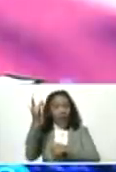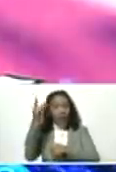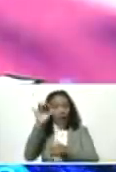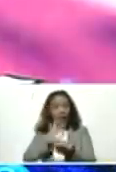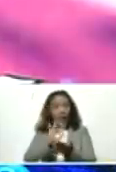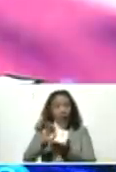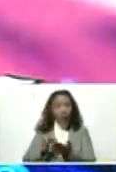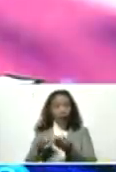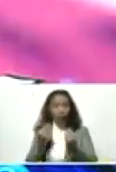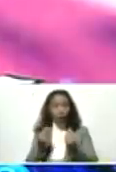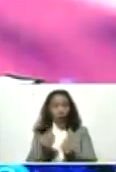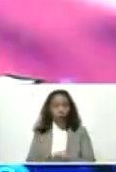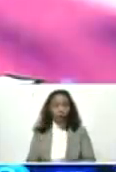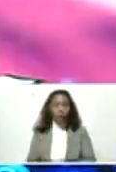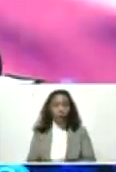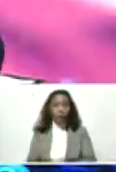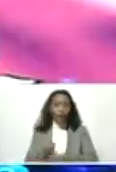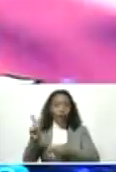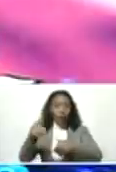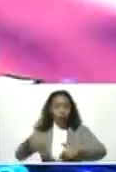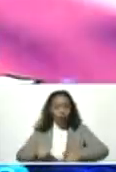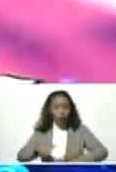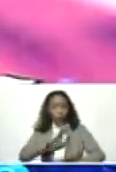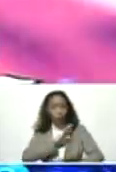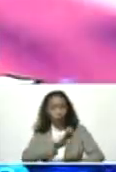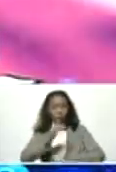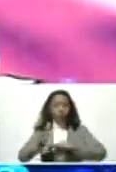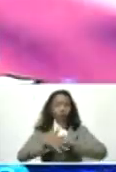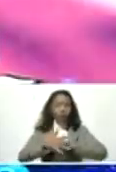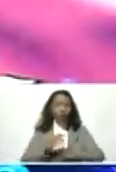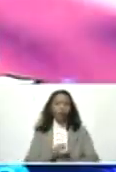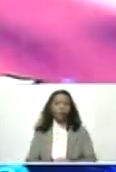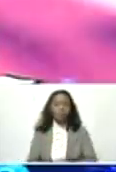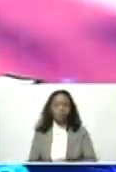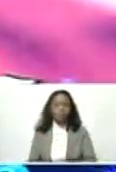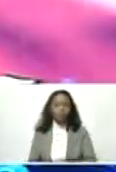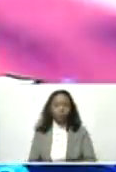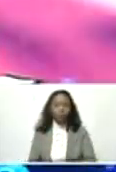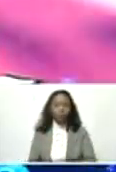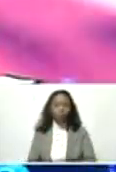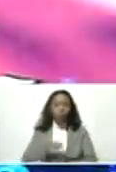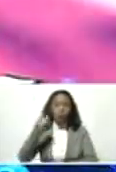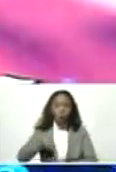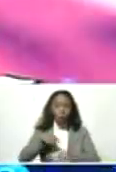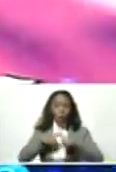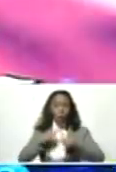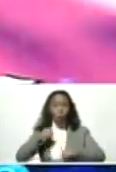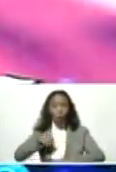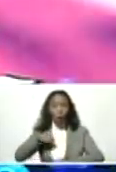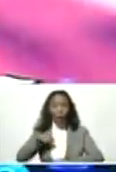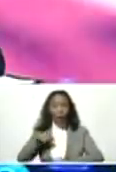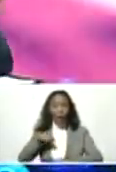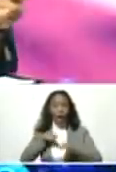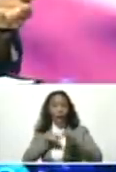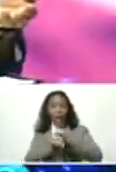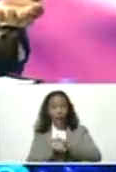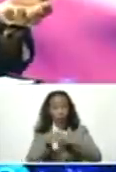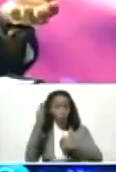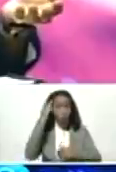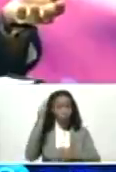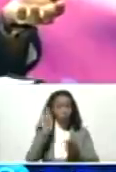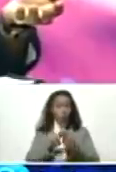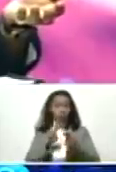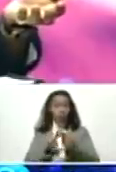estrategia económica, del esfuerzo propio, de la tecnología. Hoy por hoy el acceso al conocimiento y a la tecnología